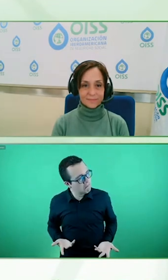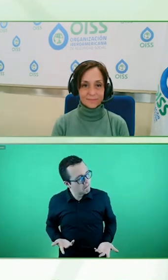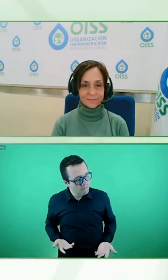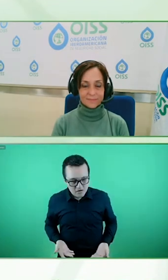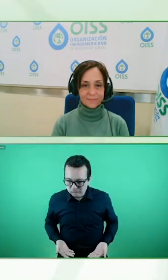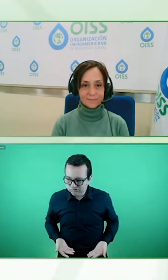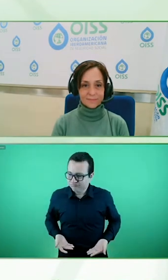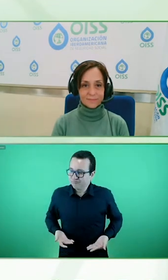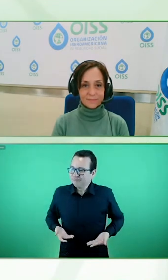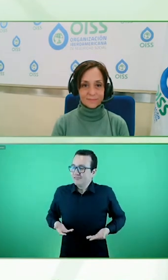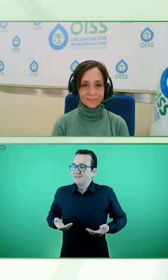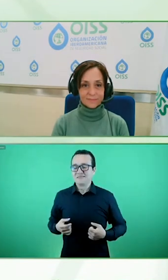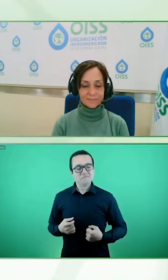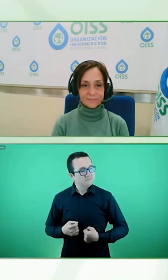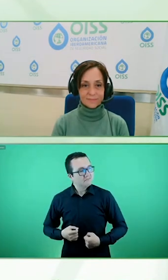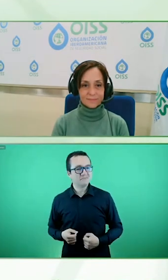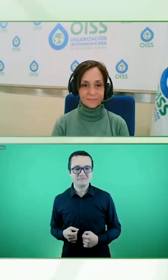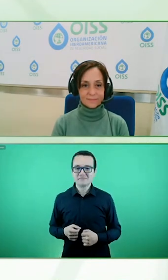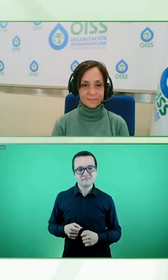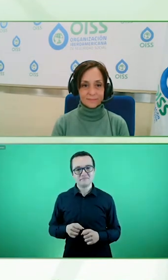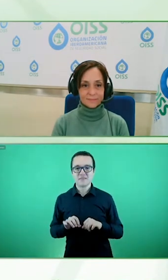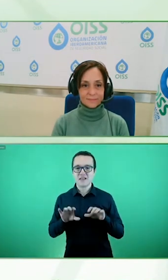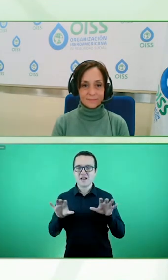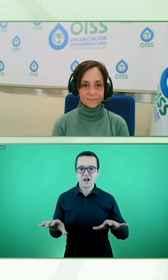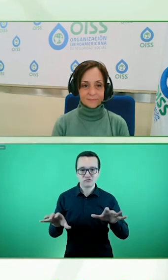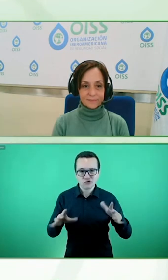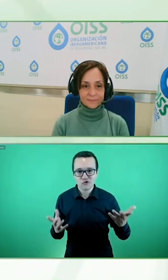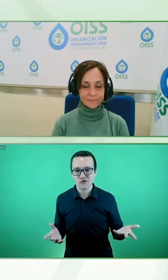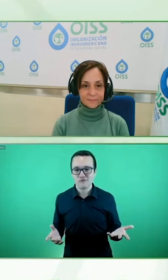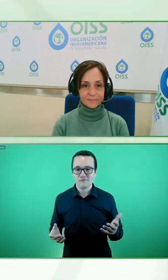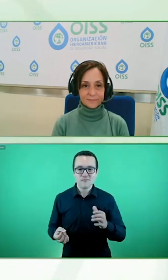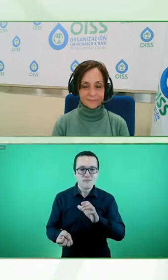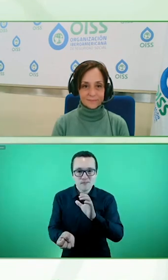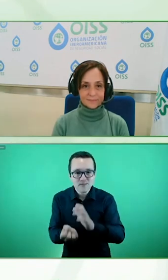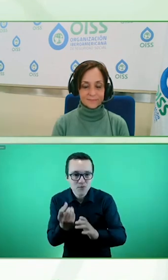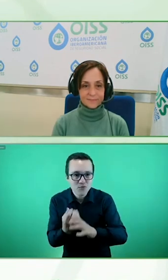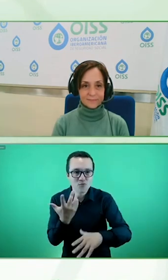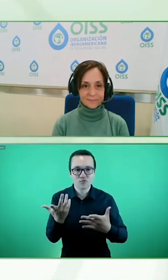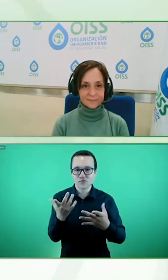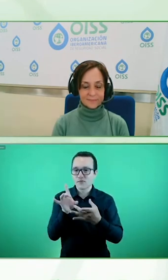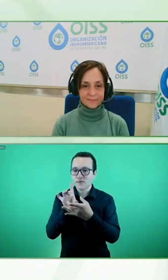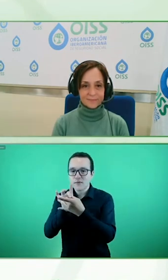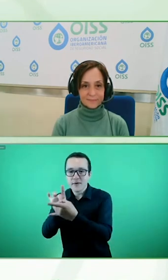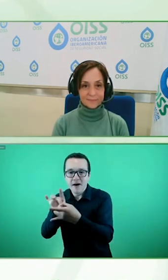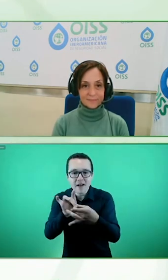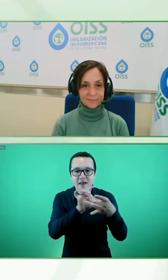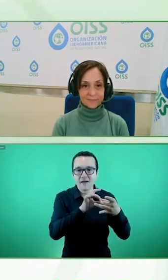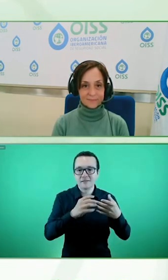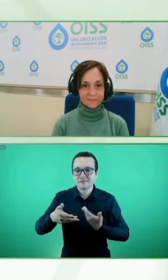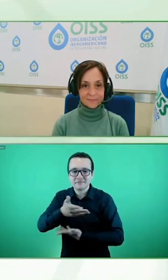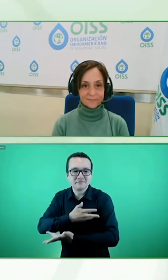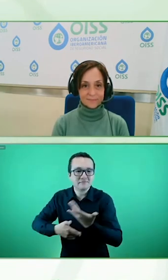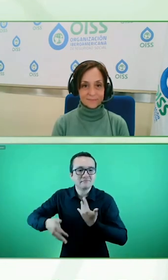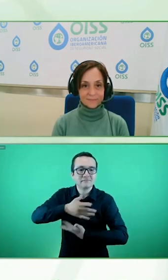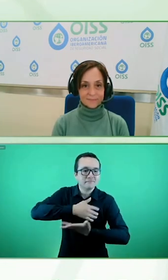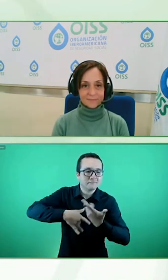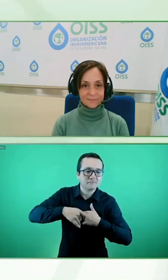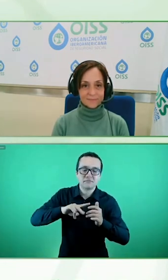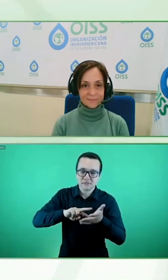concretas los productos concretos las alianzas concretas y sentir que estamos avanzando sentir